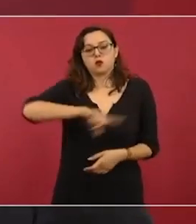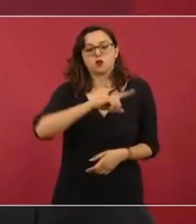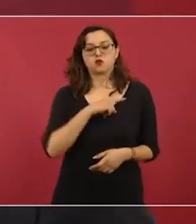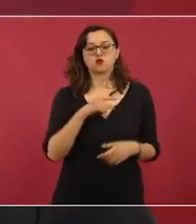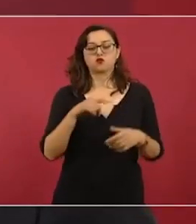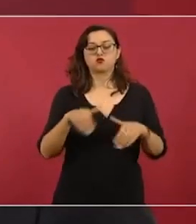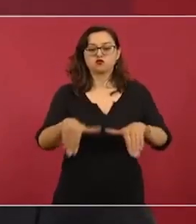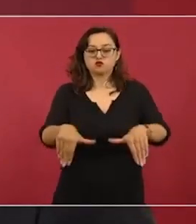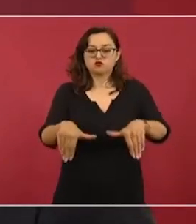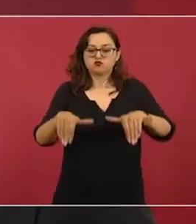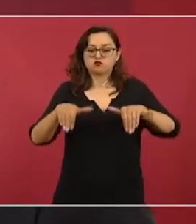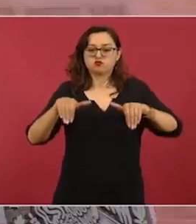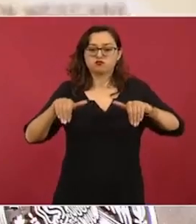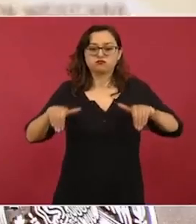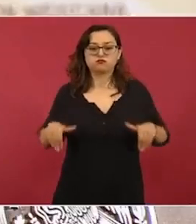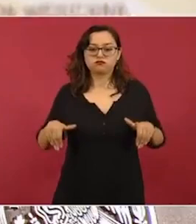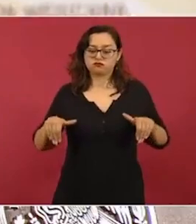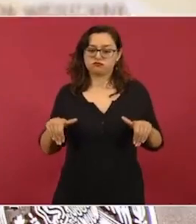neutralidad.